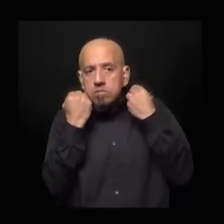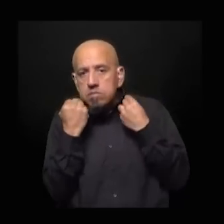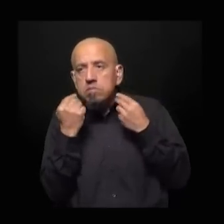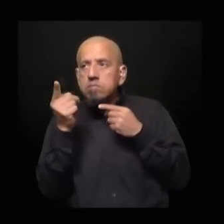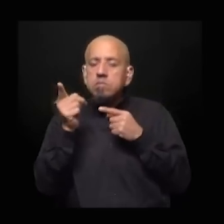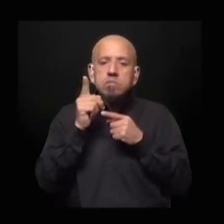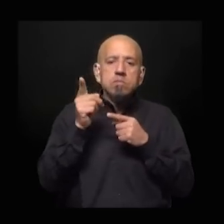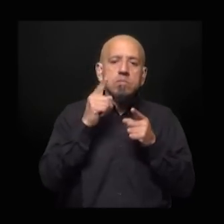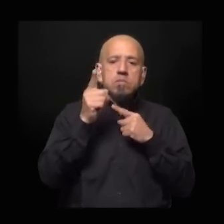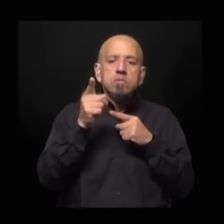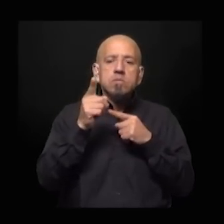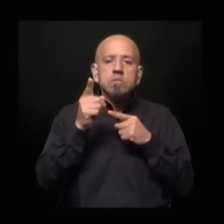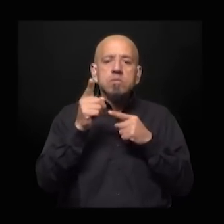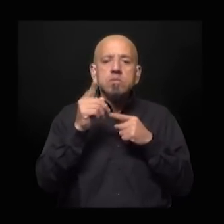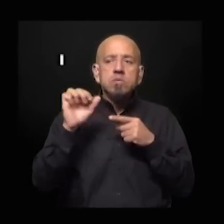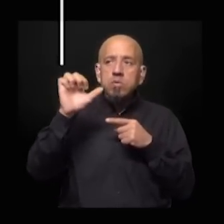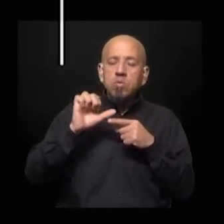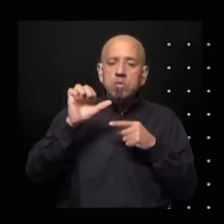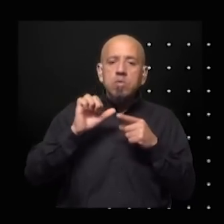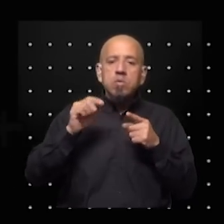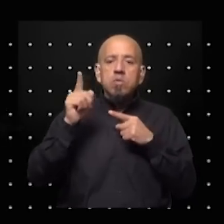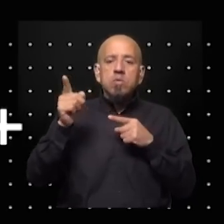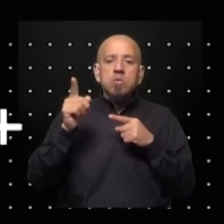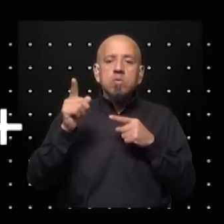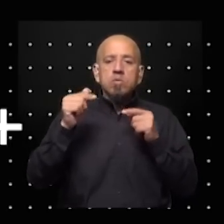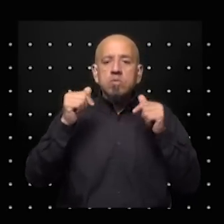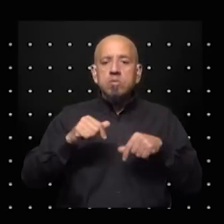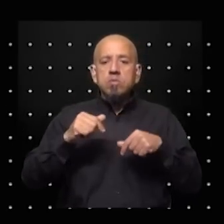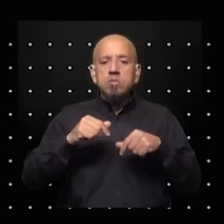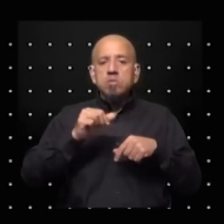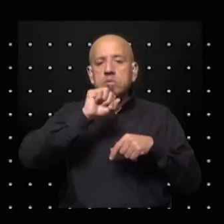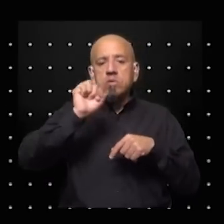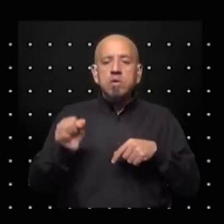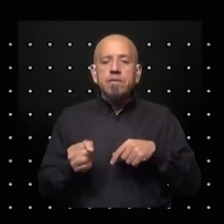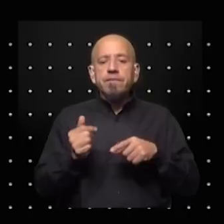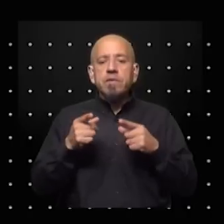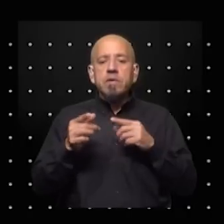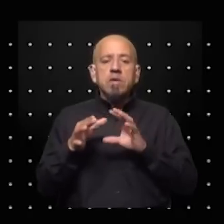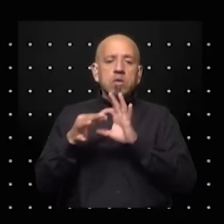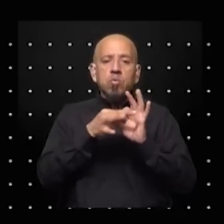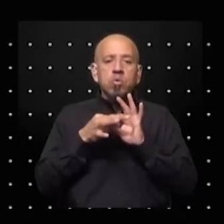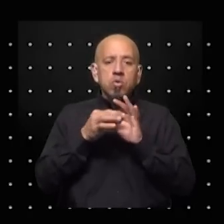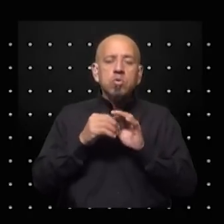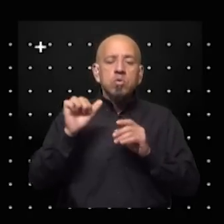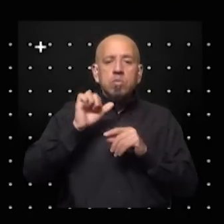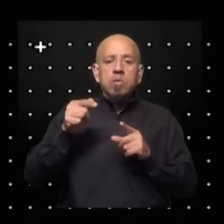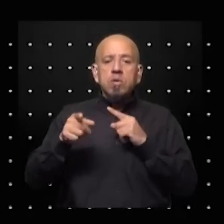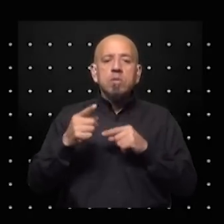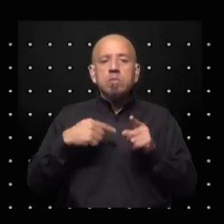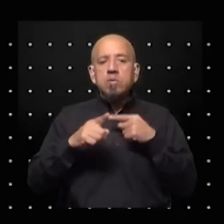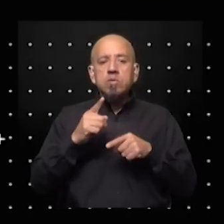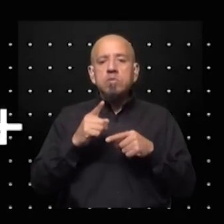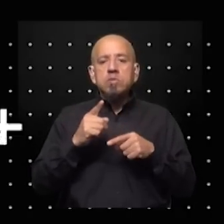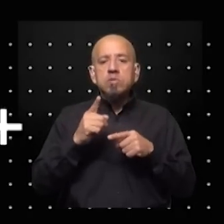y por supuesto de las potencias occidentales que tanto daño hicieron en África de la Unión Europea y de Estados Unidos pero tampoco